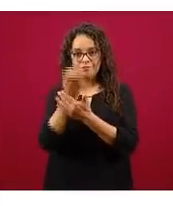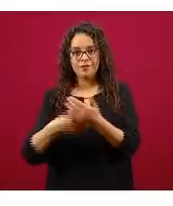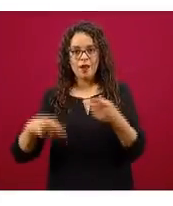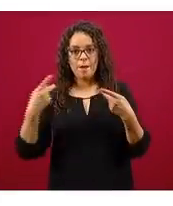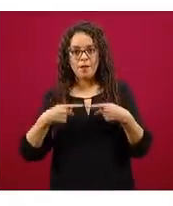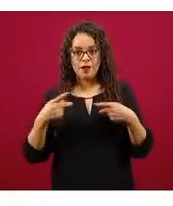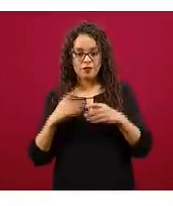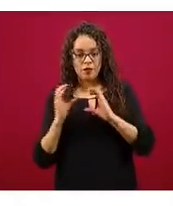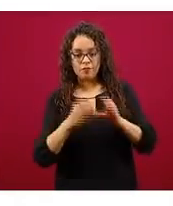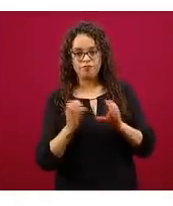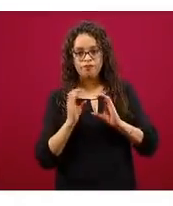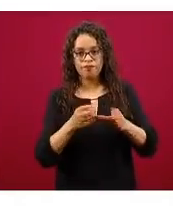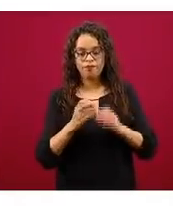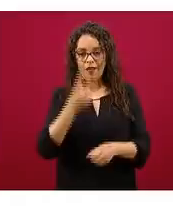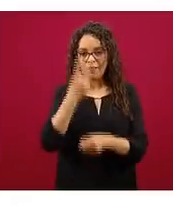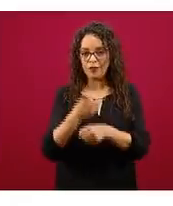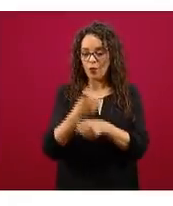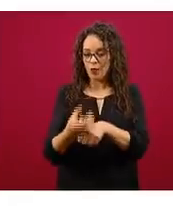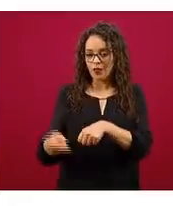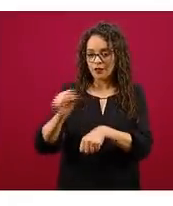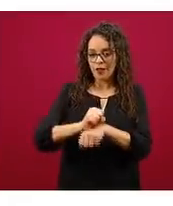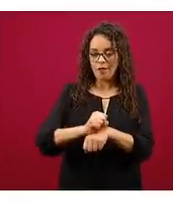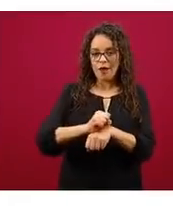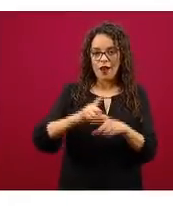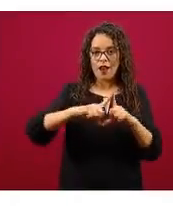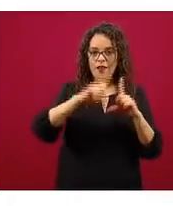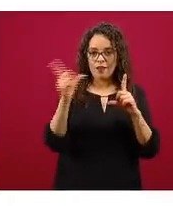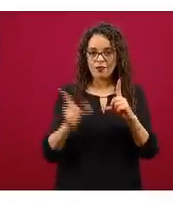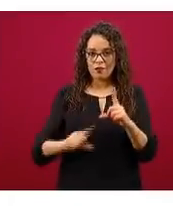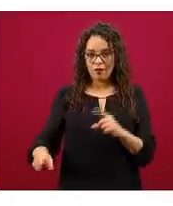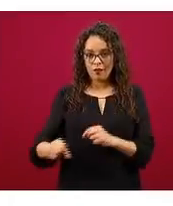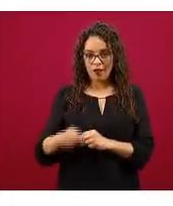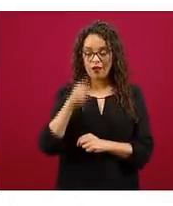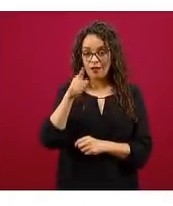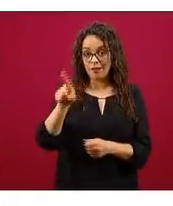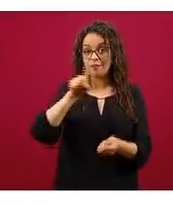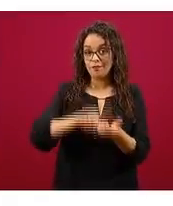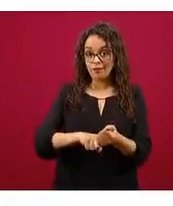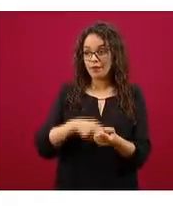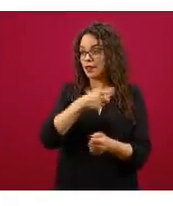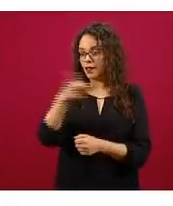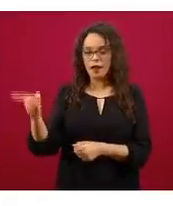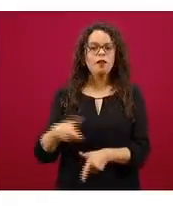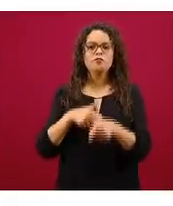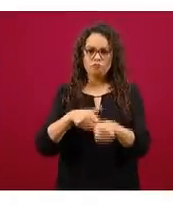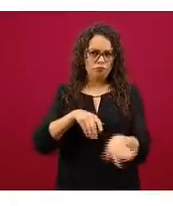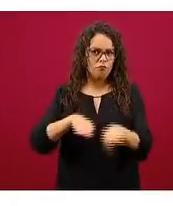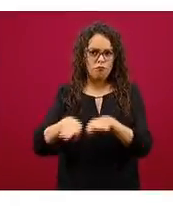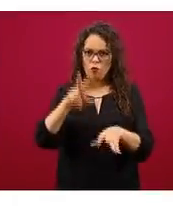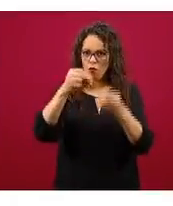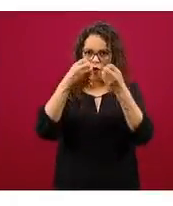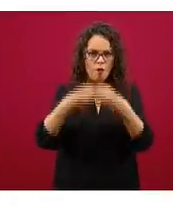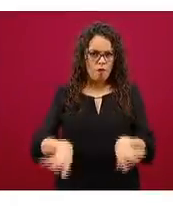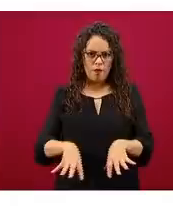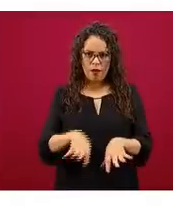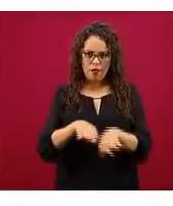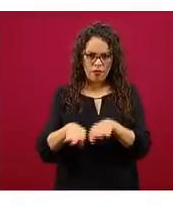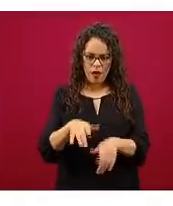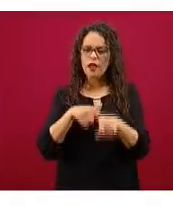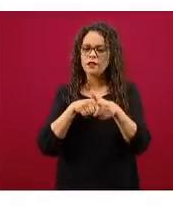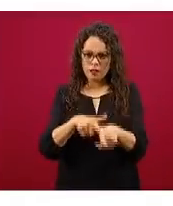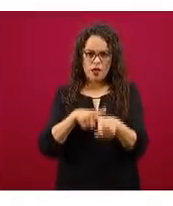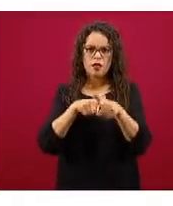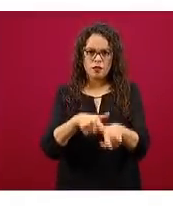programada para junio, de tal manera que este personal no perdió el empleo, continuó trabajando con nosotros y nos